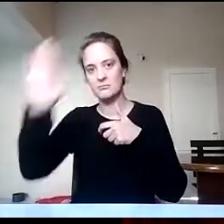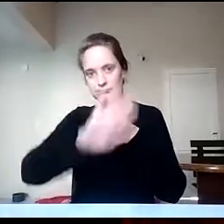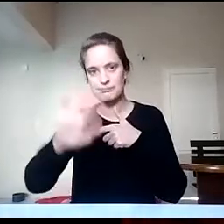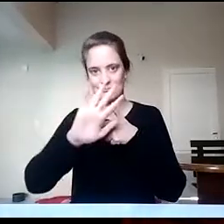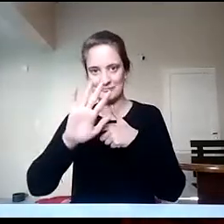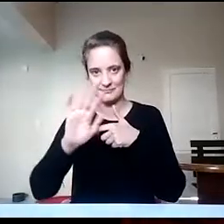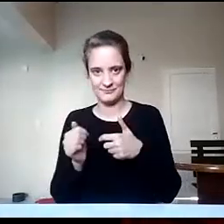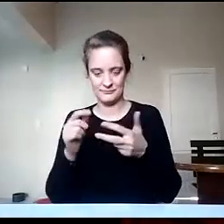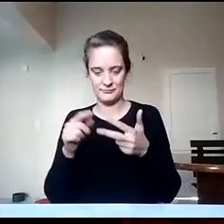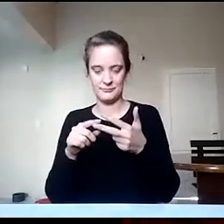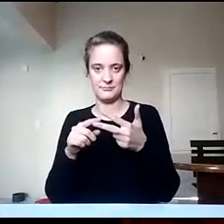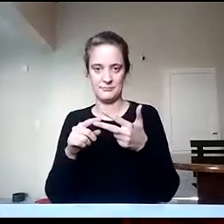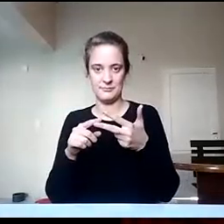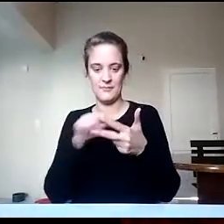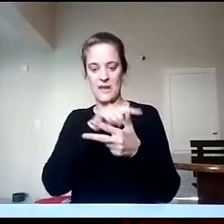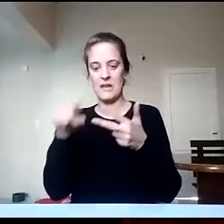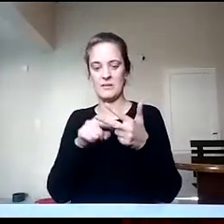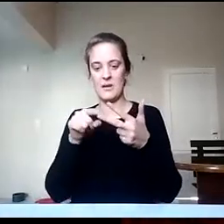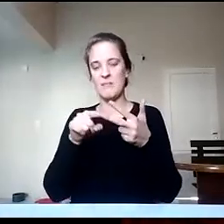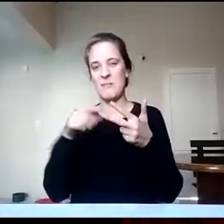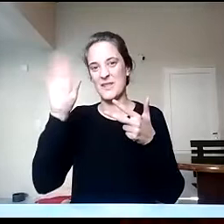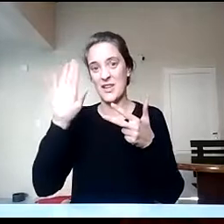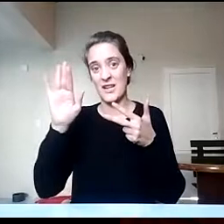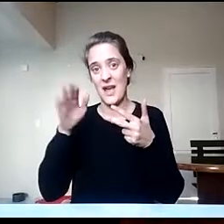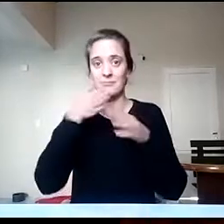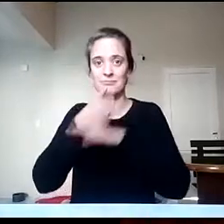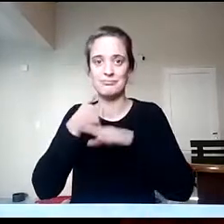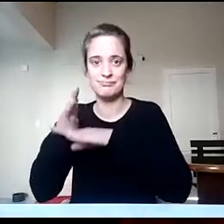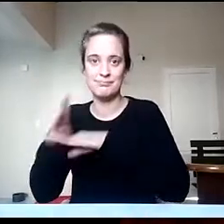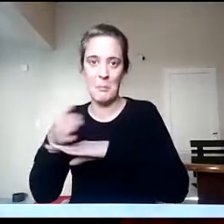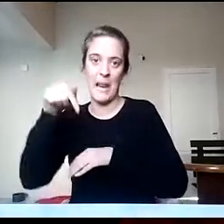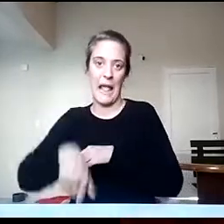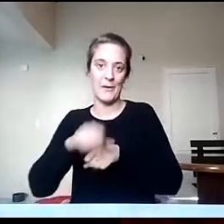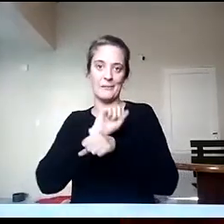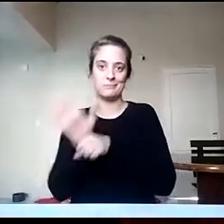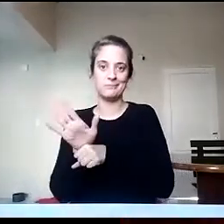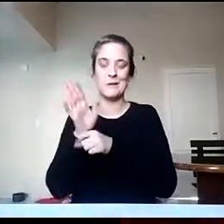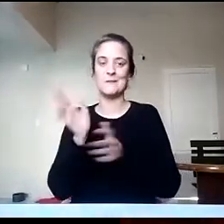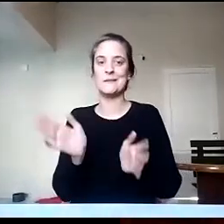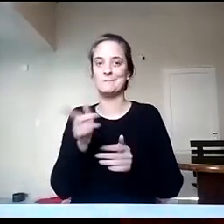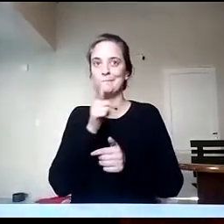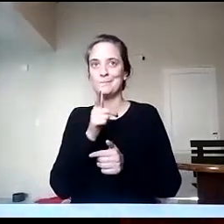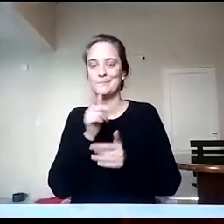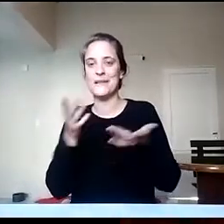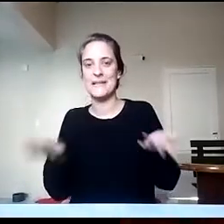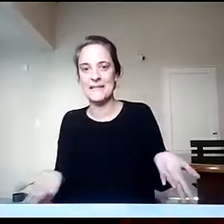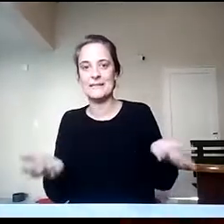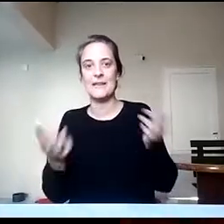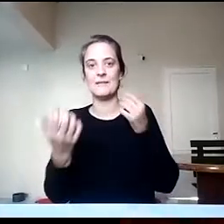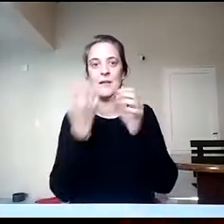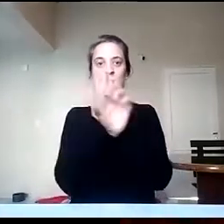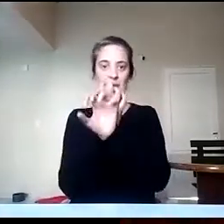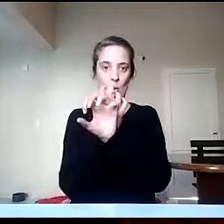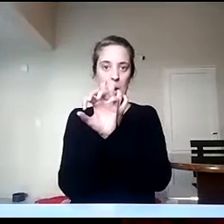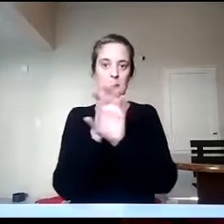es presencial, pero, dado el contexto en que estamos atravesando, quizás podamos pensar en una opción virtual, como